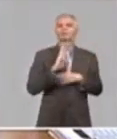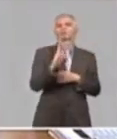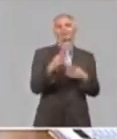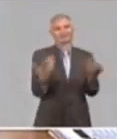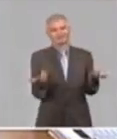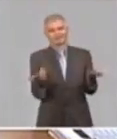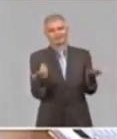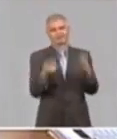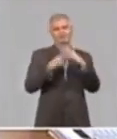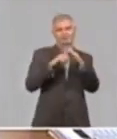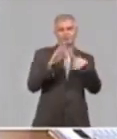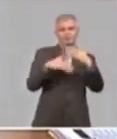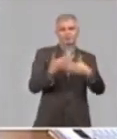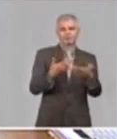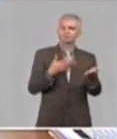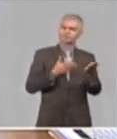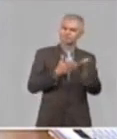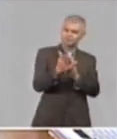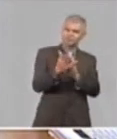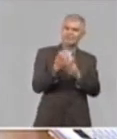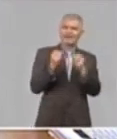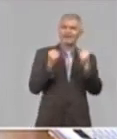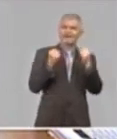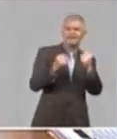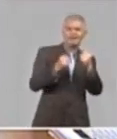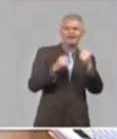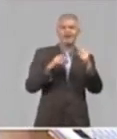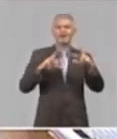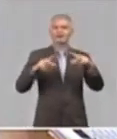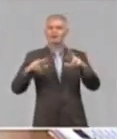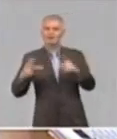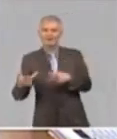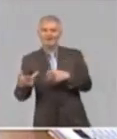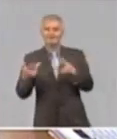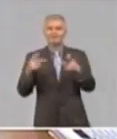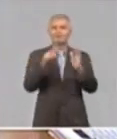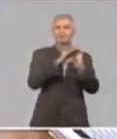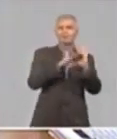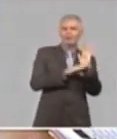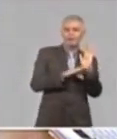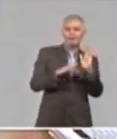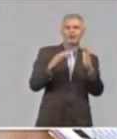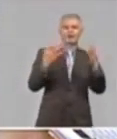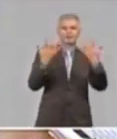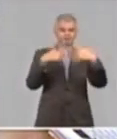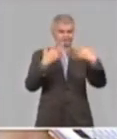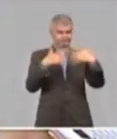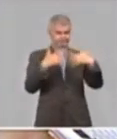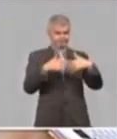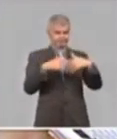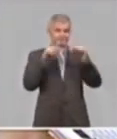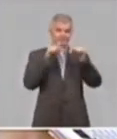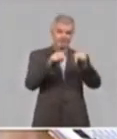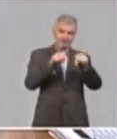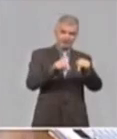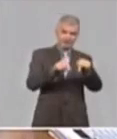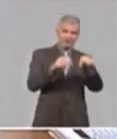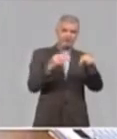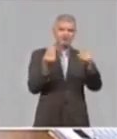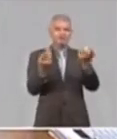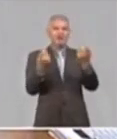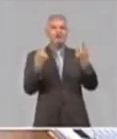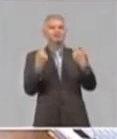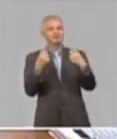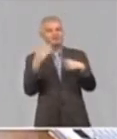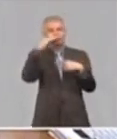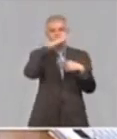trabajando con la energía renovable, seguimos trabajando con los programas industriales, ahí tenemos una inversión de modernización de antillana de